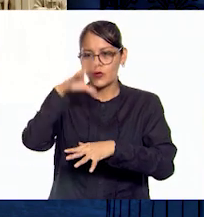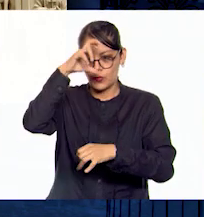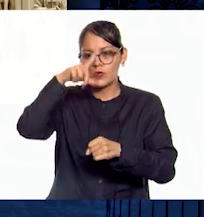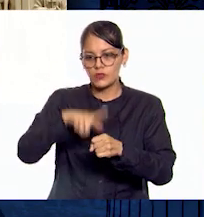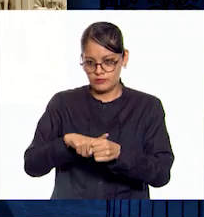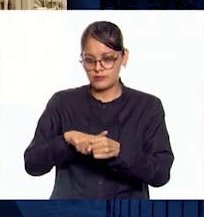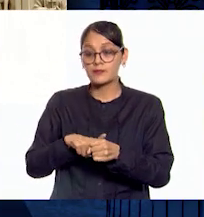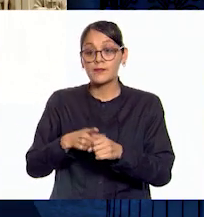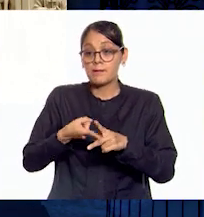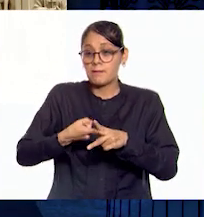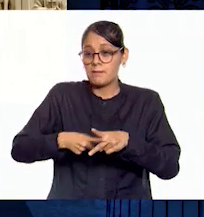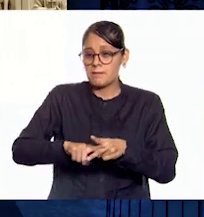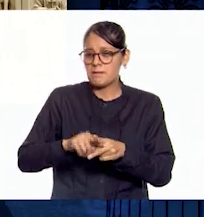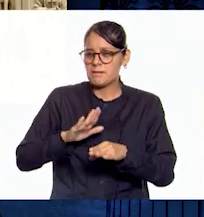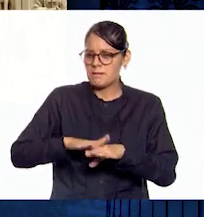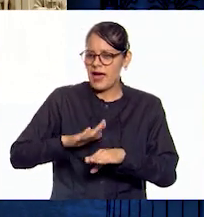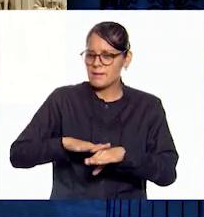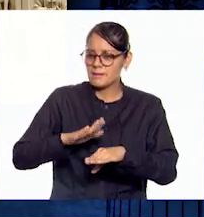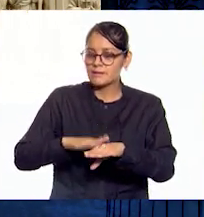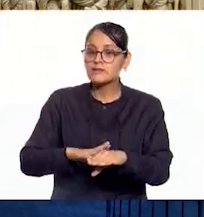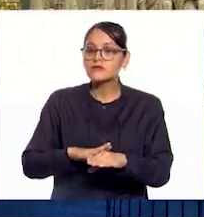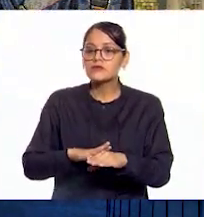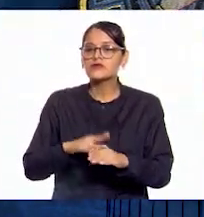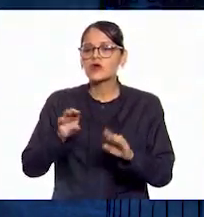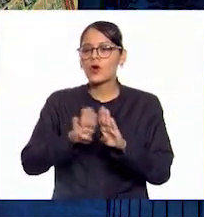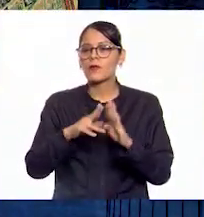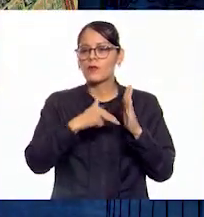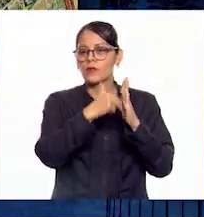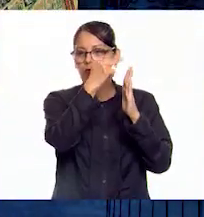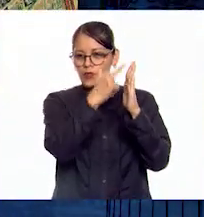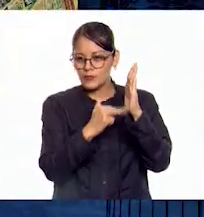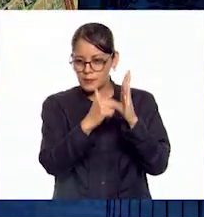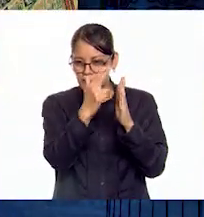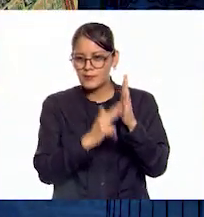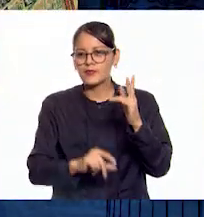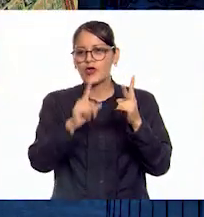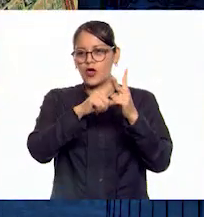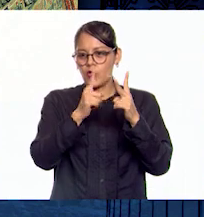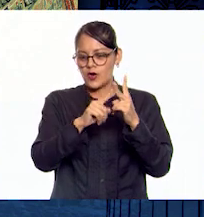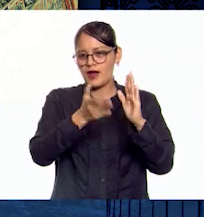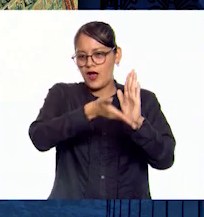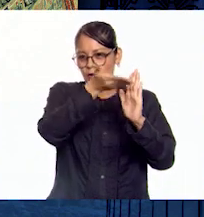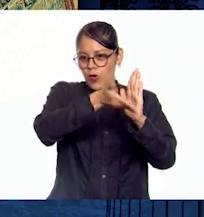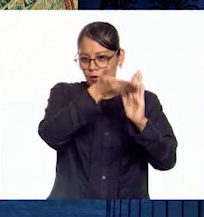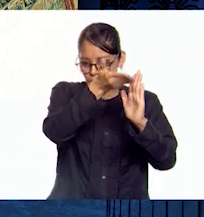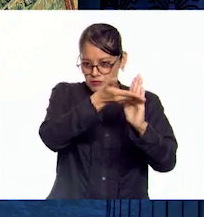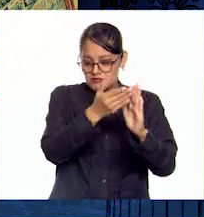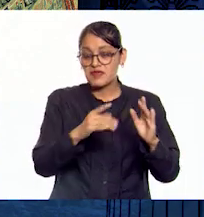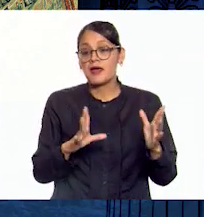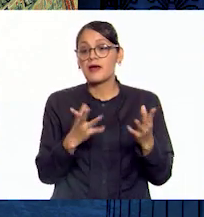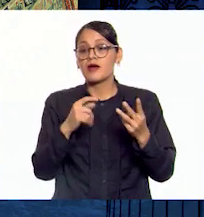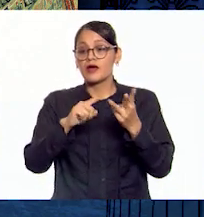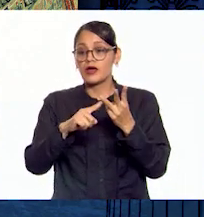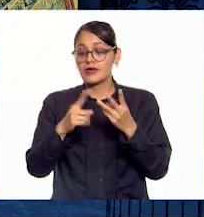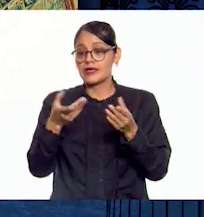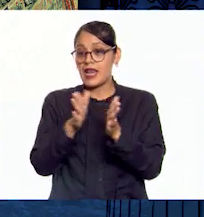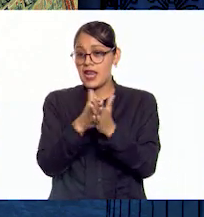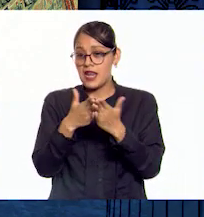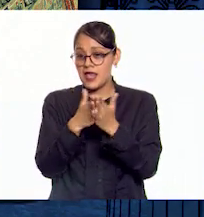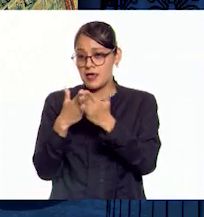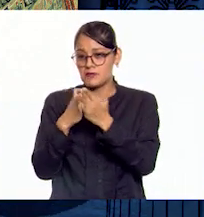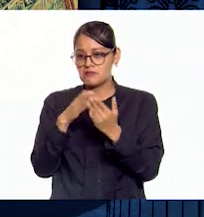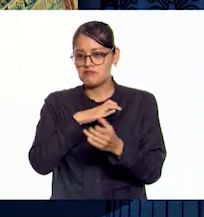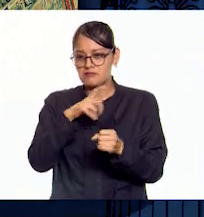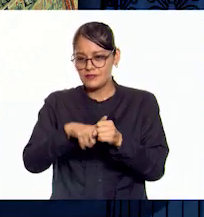cultura se puso de manifiesto en sus pinturas, construcciones arquitectónicas, obras literarias y